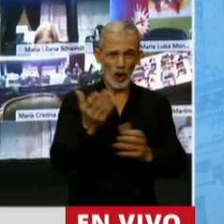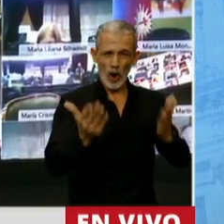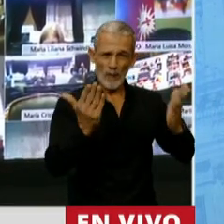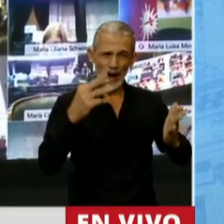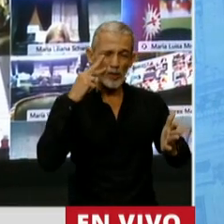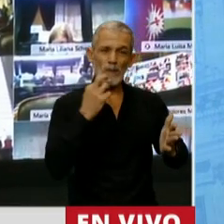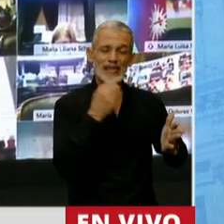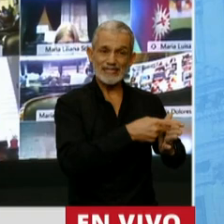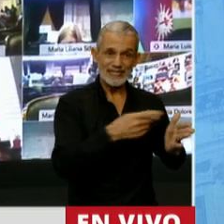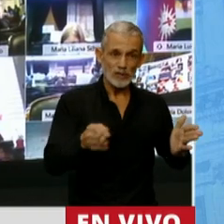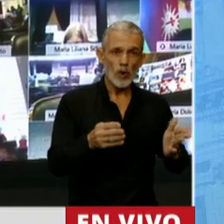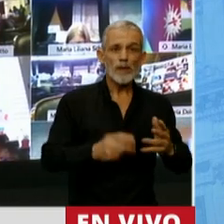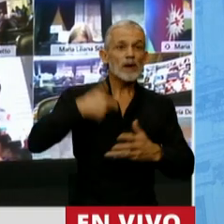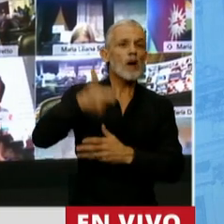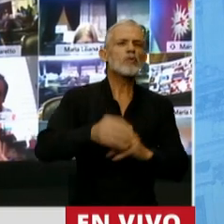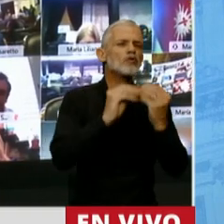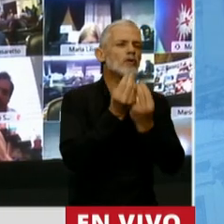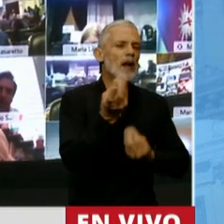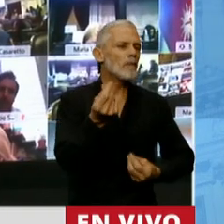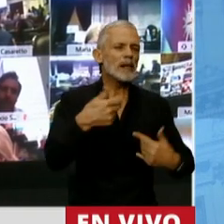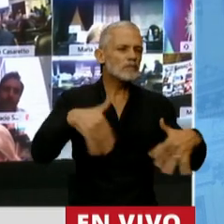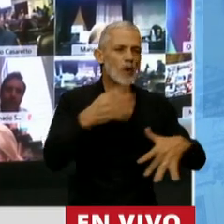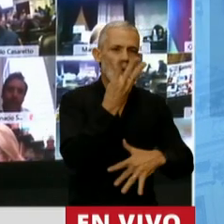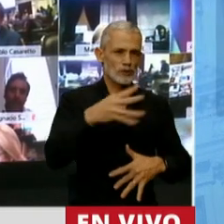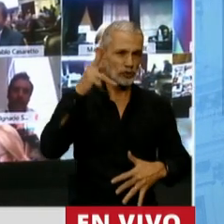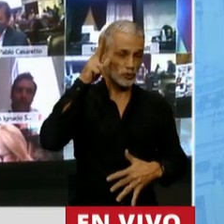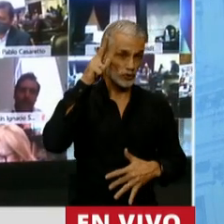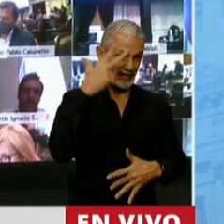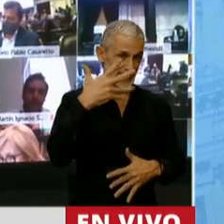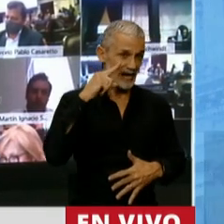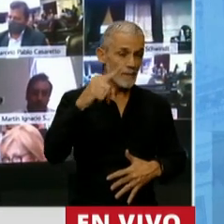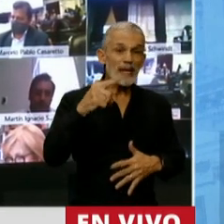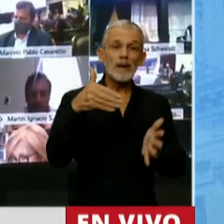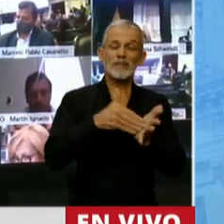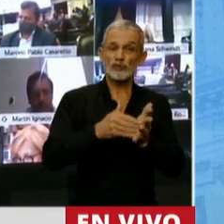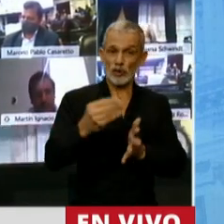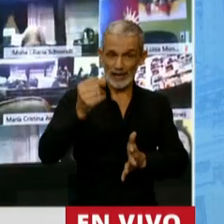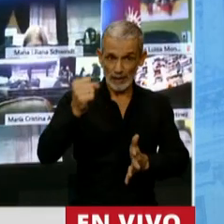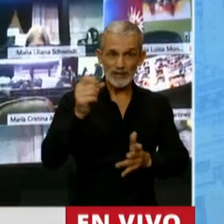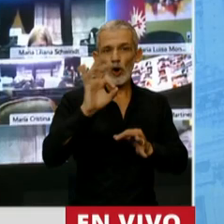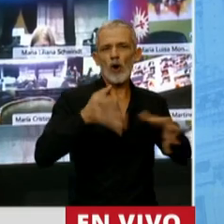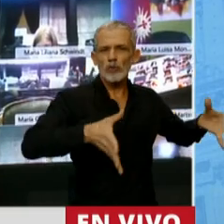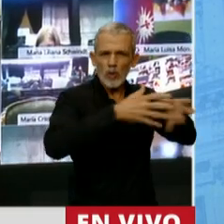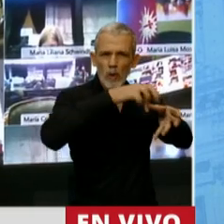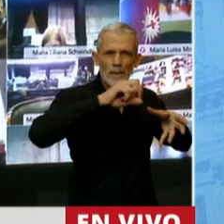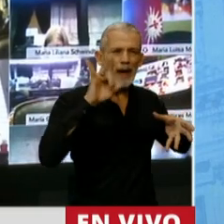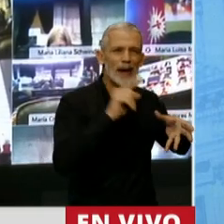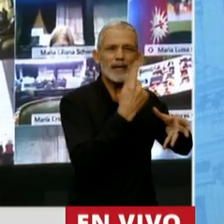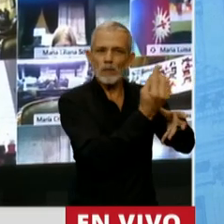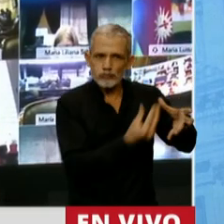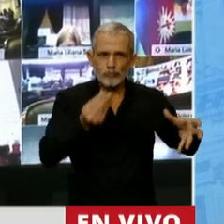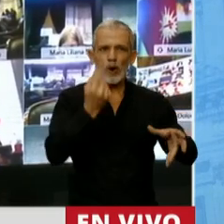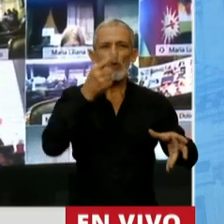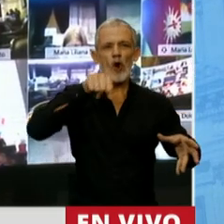2019 a partir de una inversión proyectada en 483 mil millones o 1,3 del PBI.